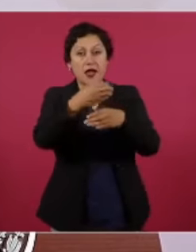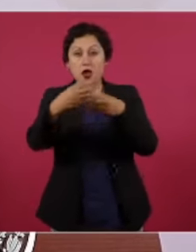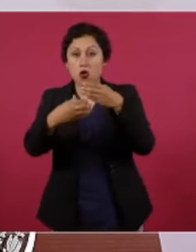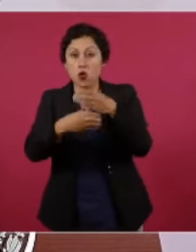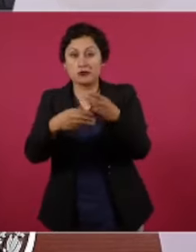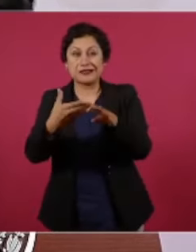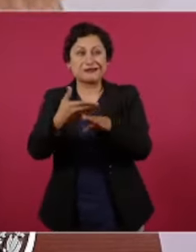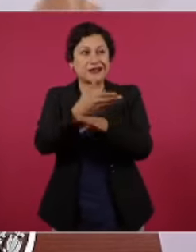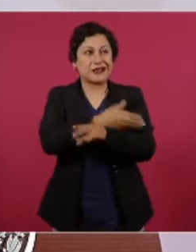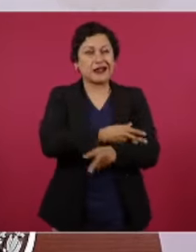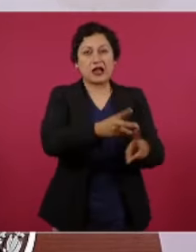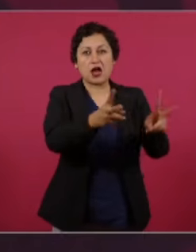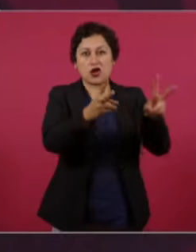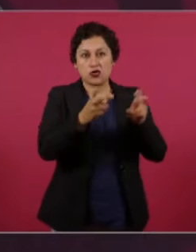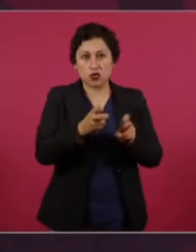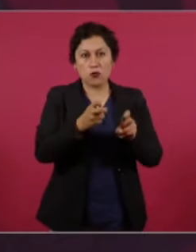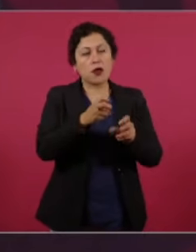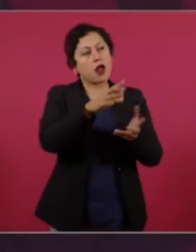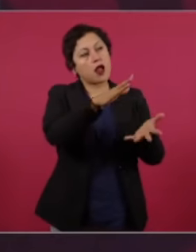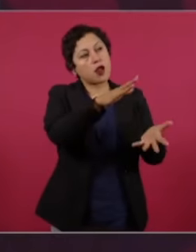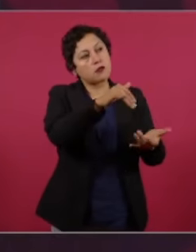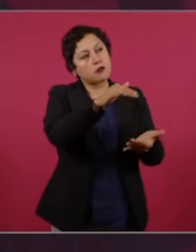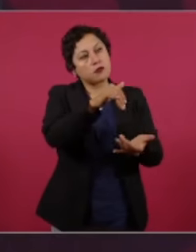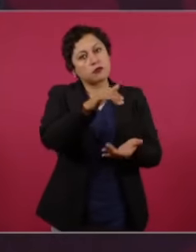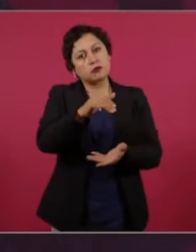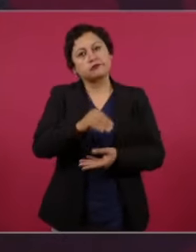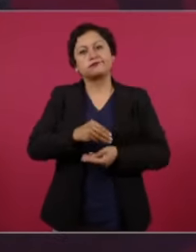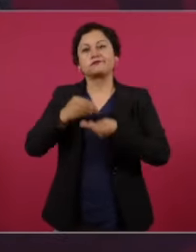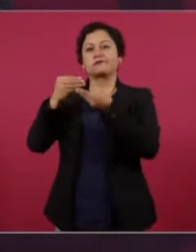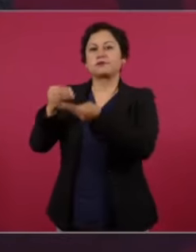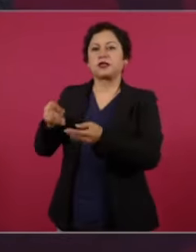al instituto para devolverle al pueblo lo va entregar. Gracias.